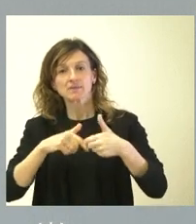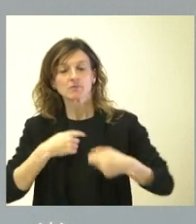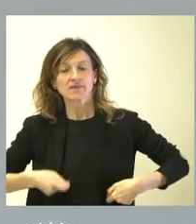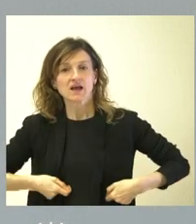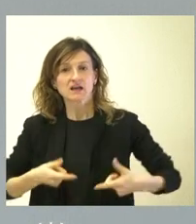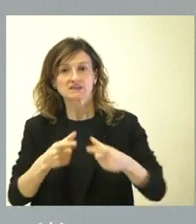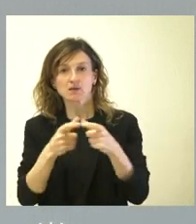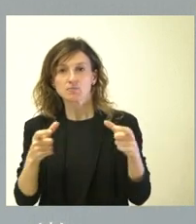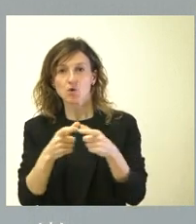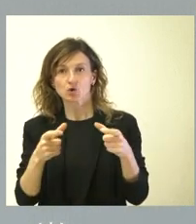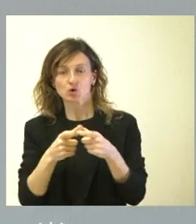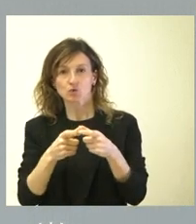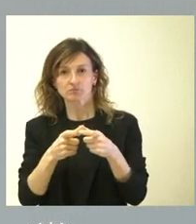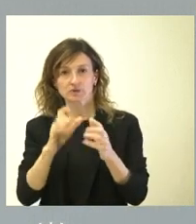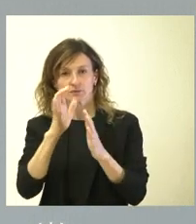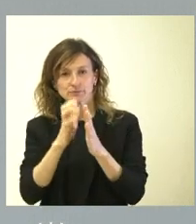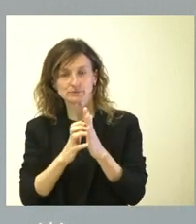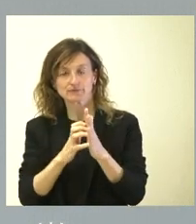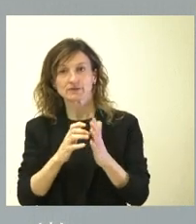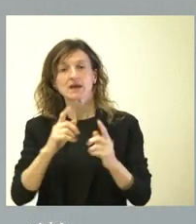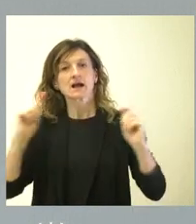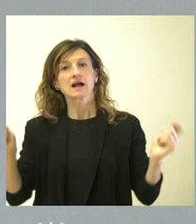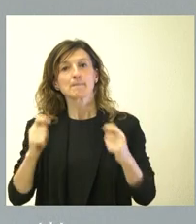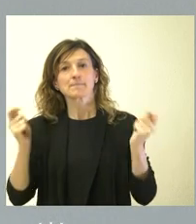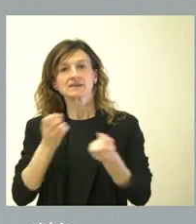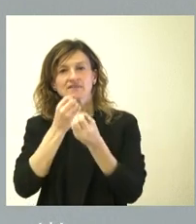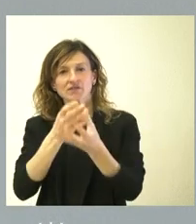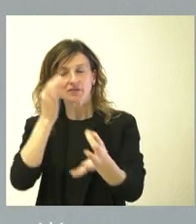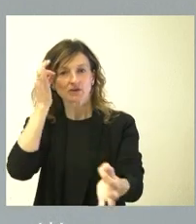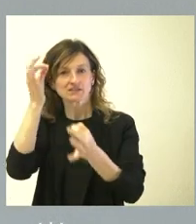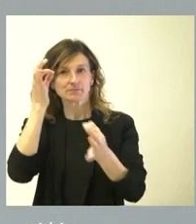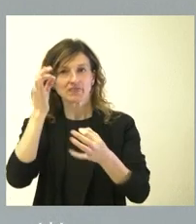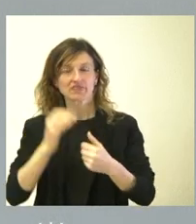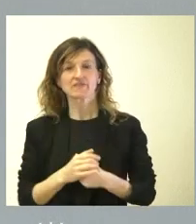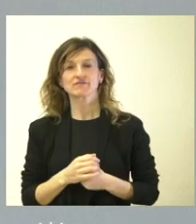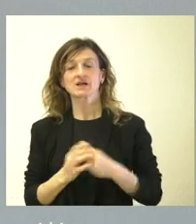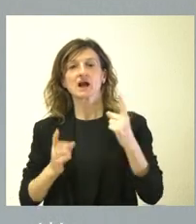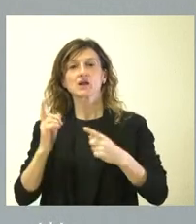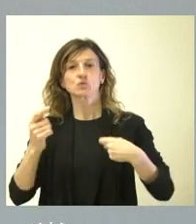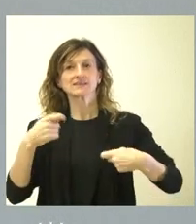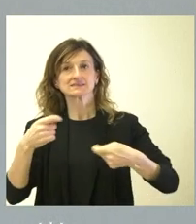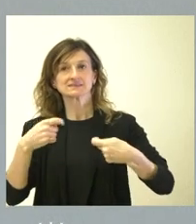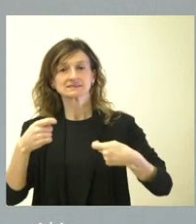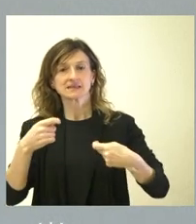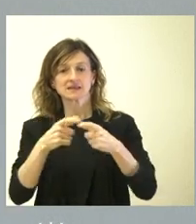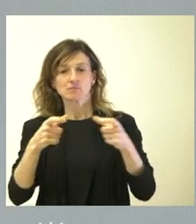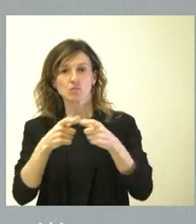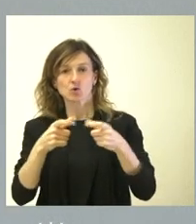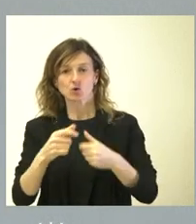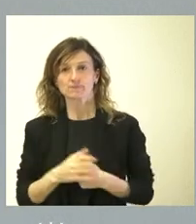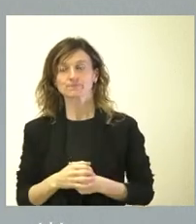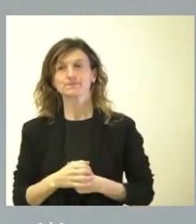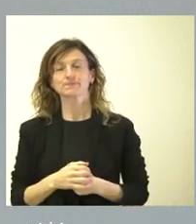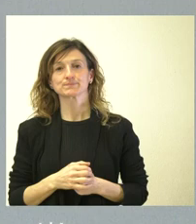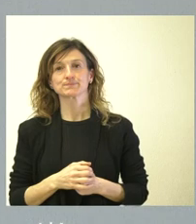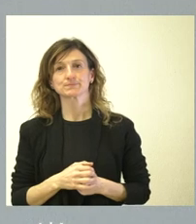su bono. Es verdad que hay una campaña de información específica por parte de algunos establecimientos de la necesidad del bono y, lógicamente,